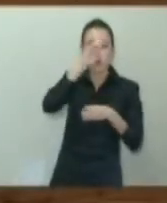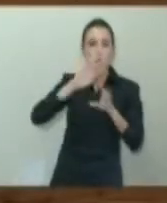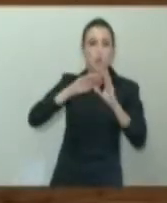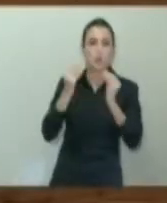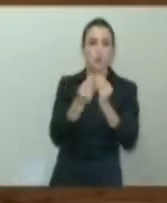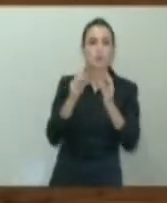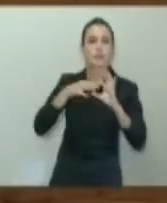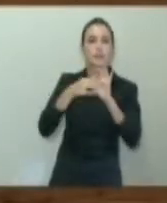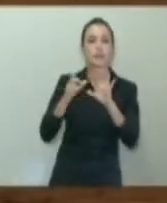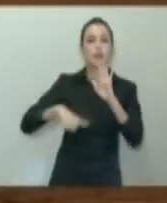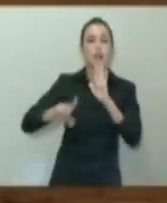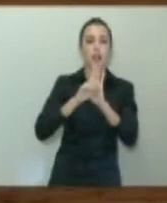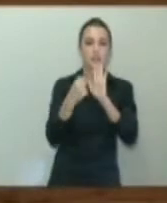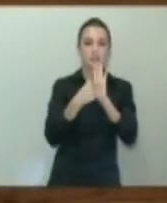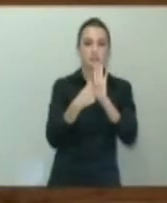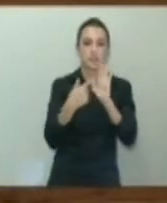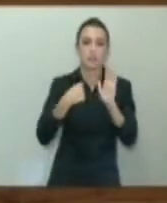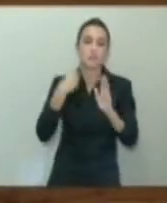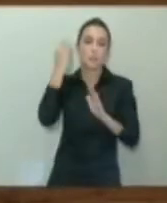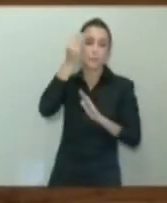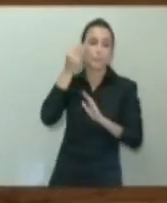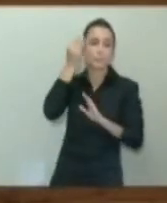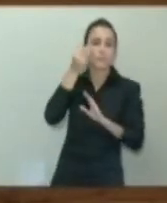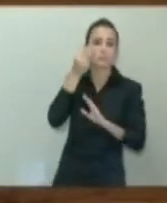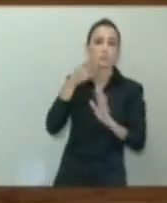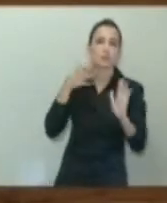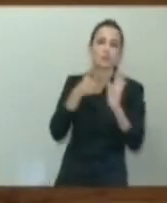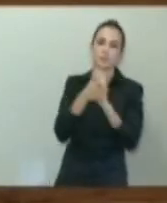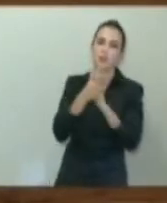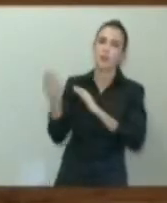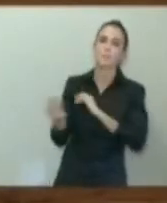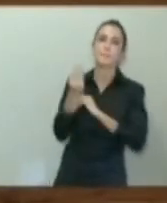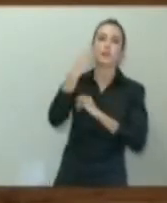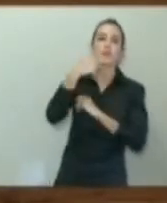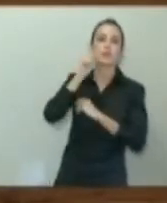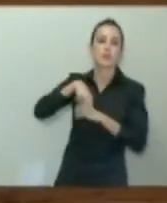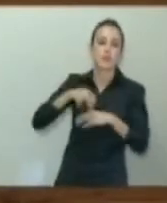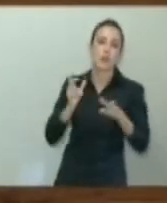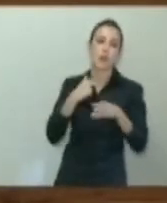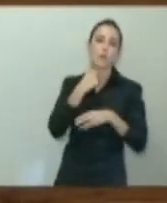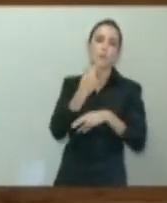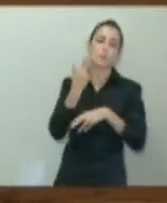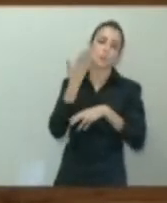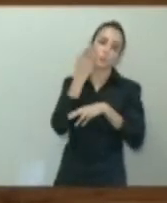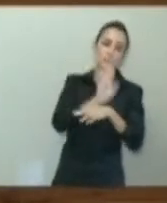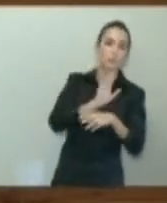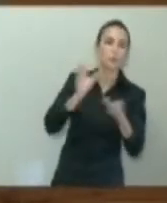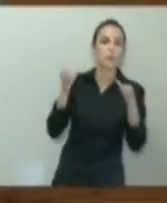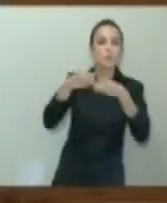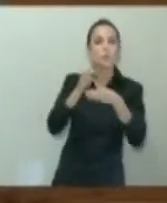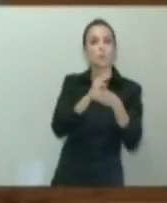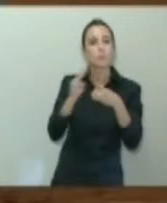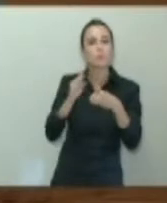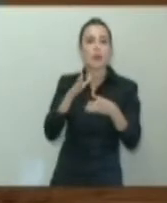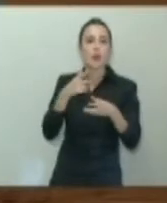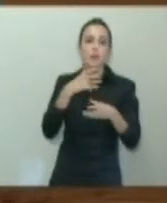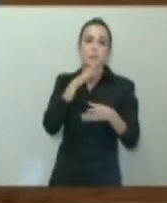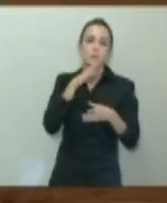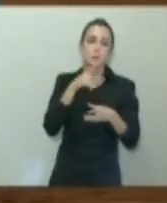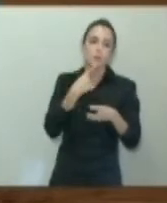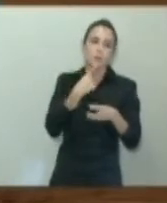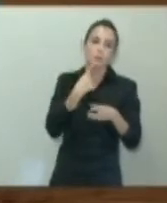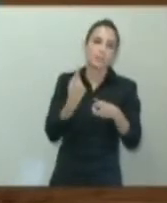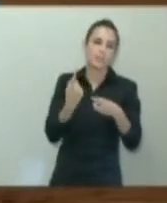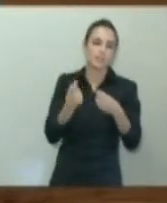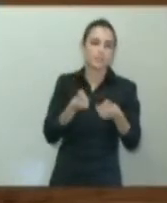¿Qué es el Consejero de la Ley de Juego y Apuestas?